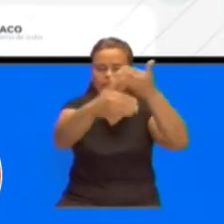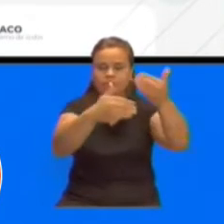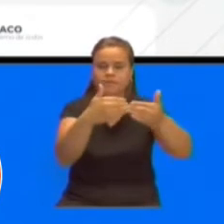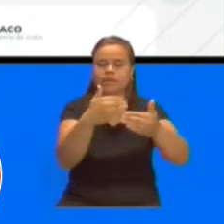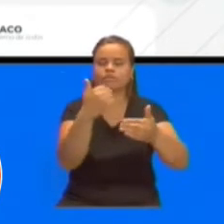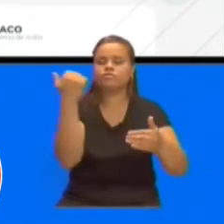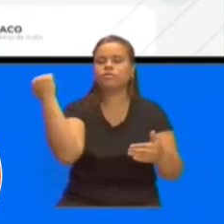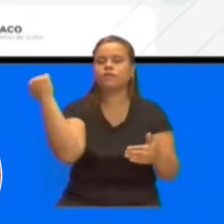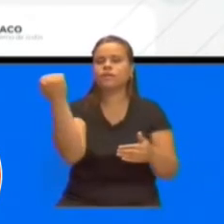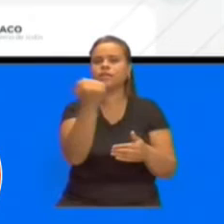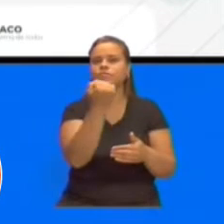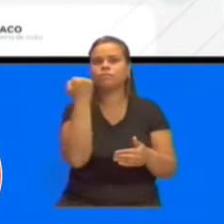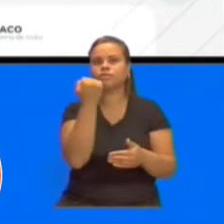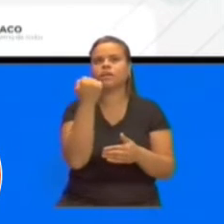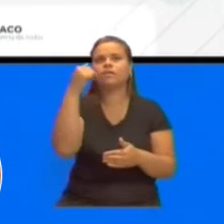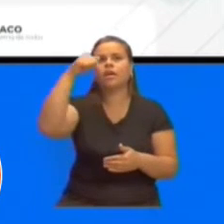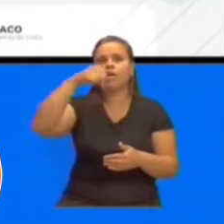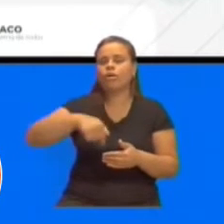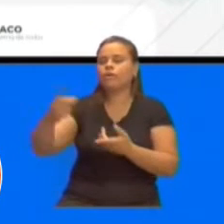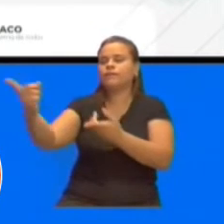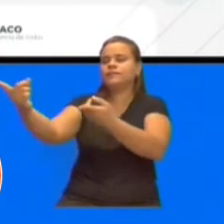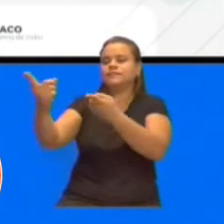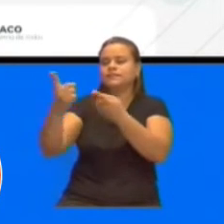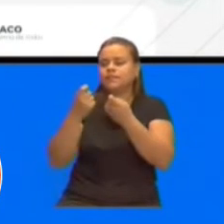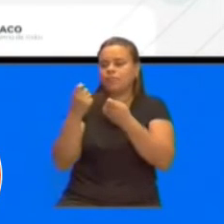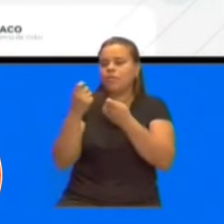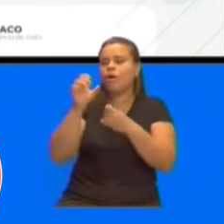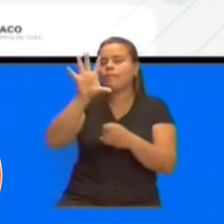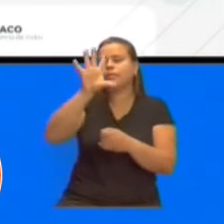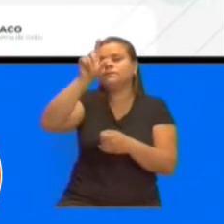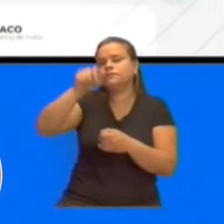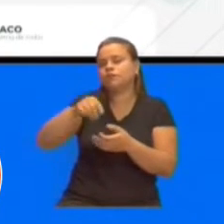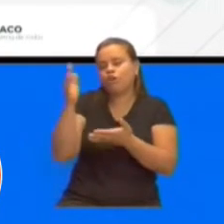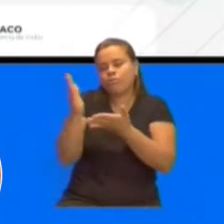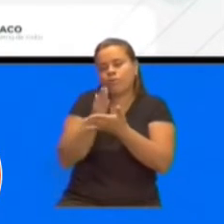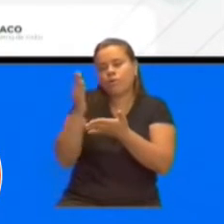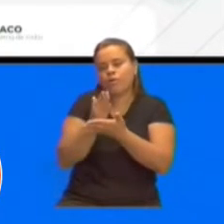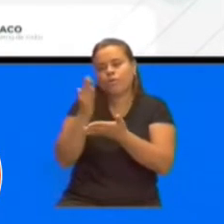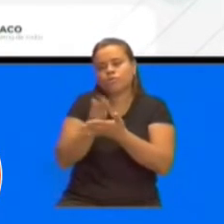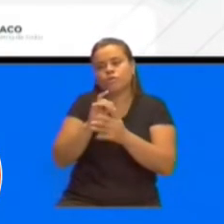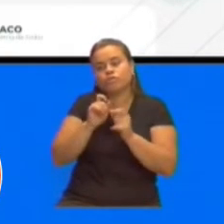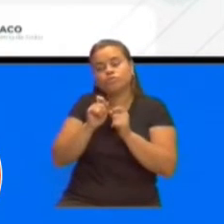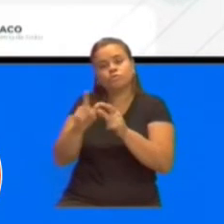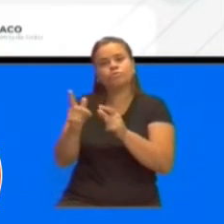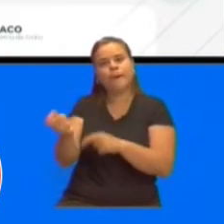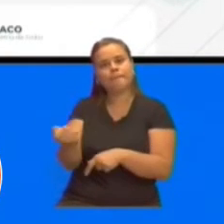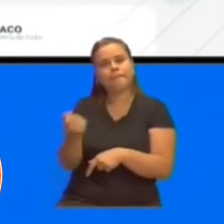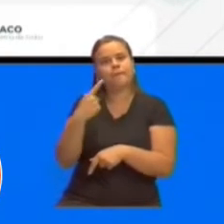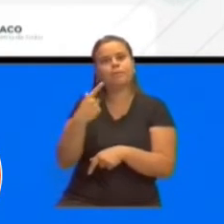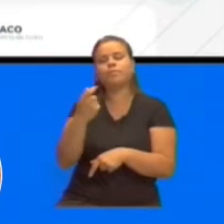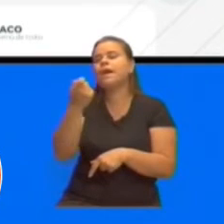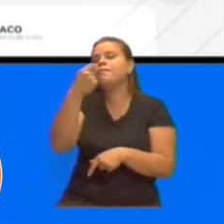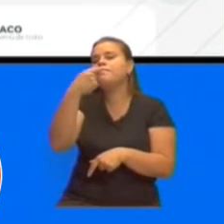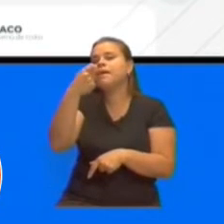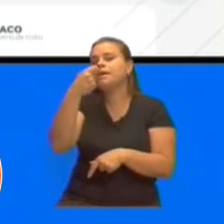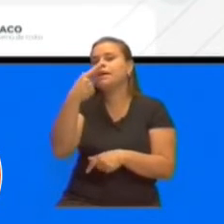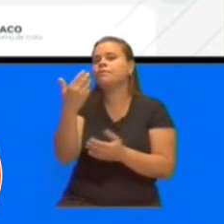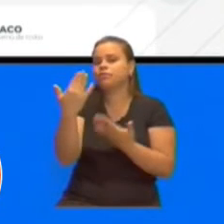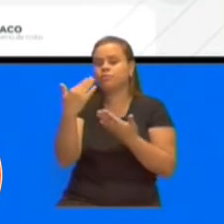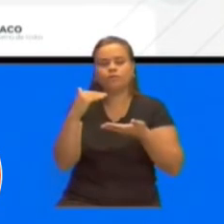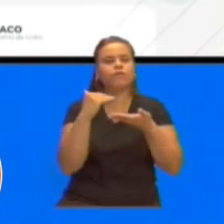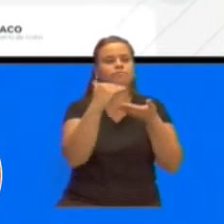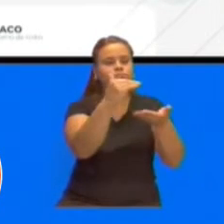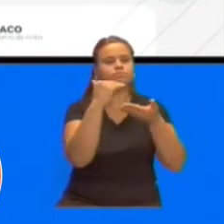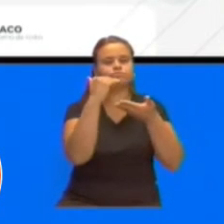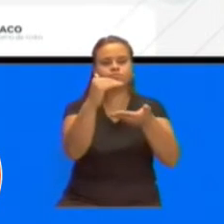pero claramente fortalecer la capacidad de la provincia para producir sus propios medicamentos, para distribuirlos con una logística integrada y